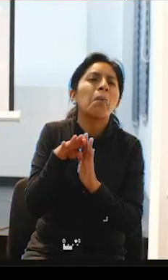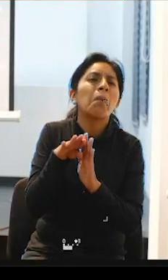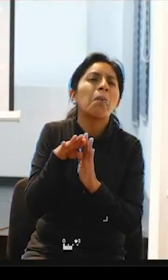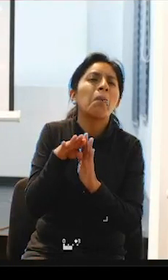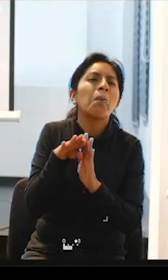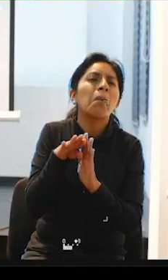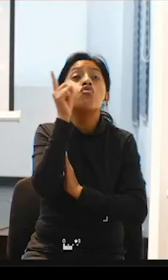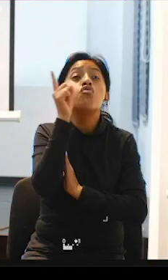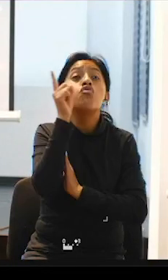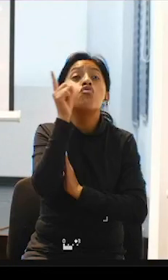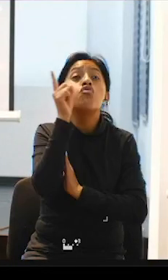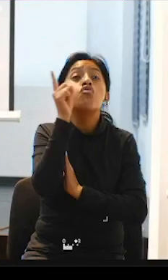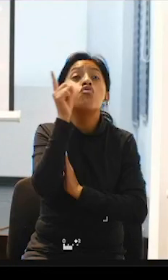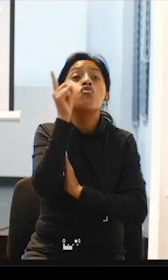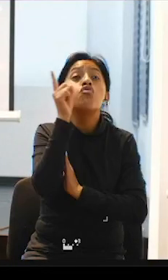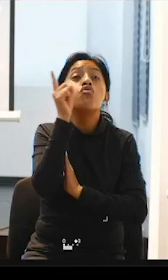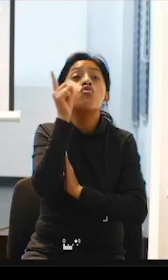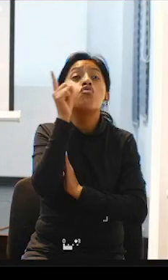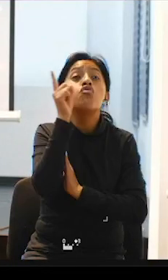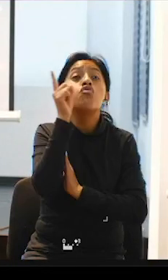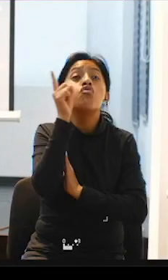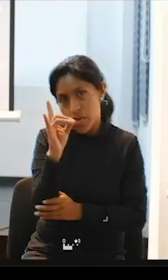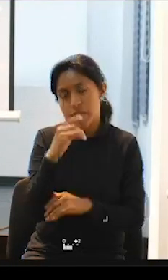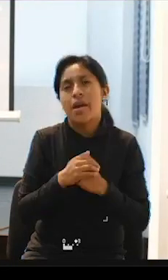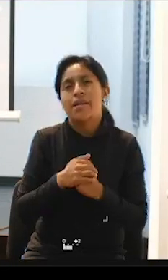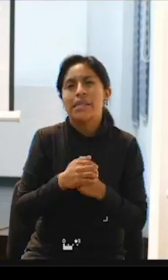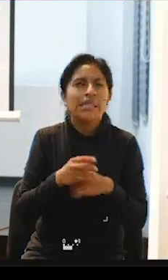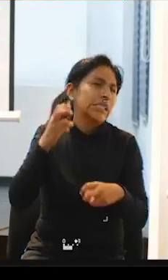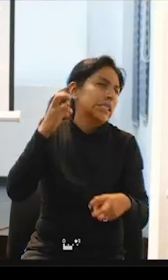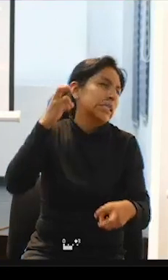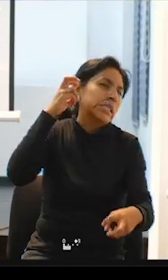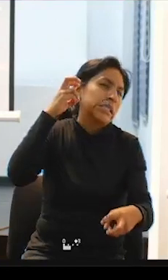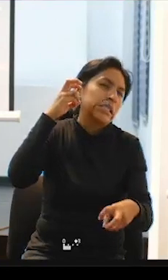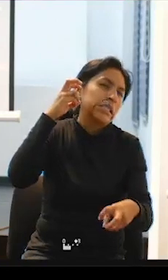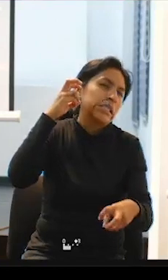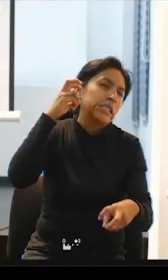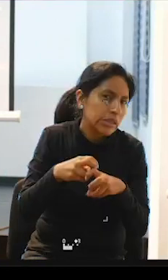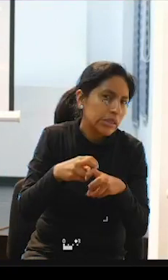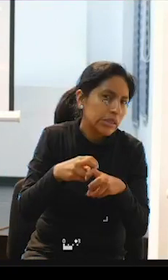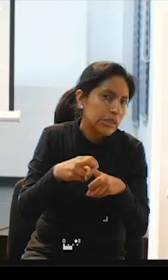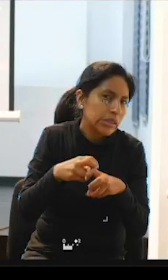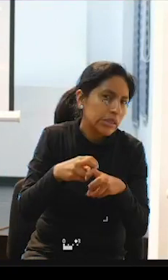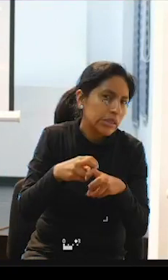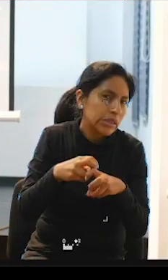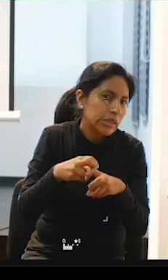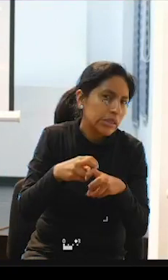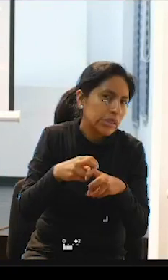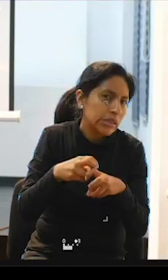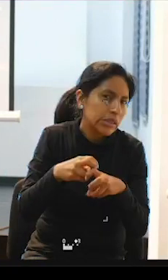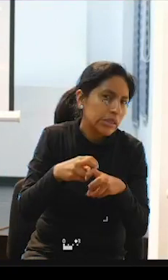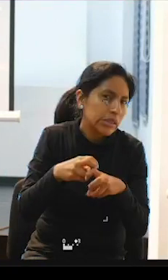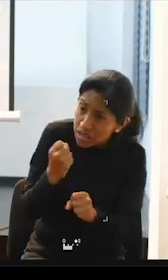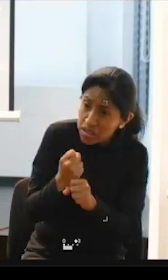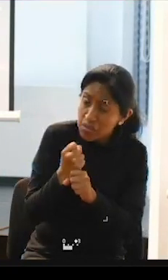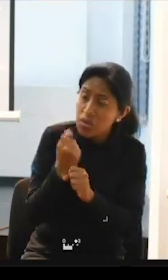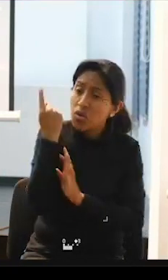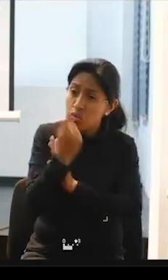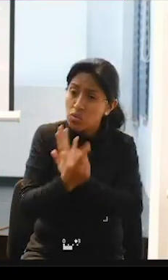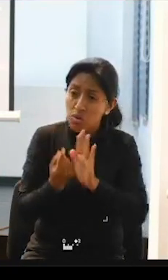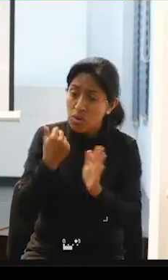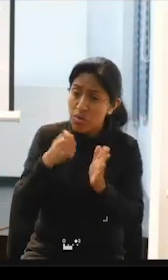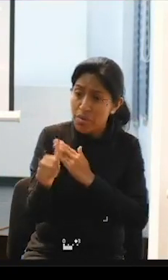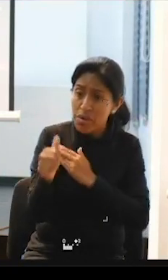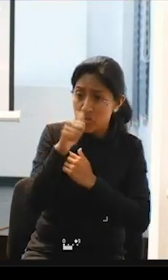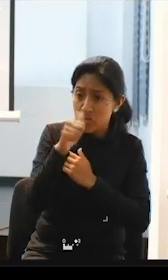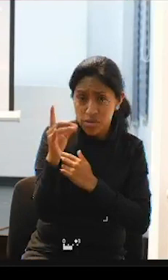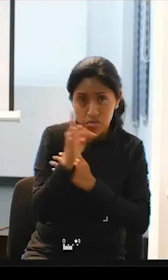la hora y difícil conseguir también hay gente que quiera trabajar por ese monto mínimo